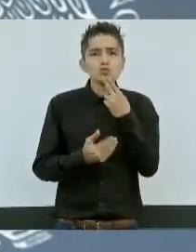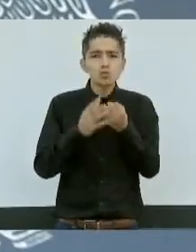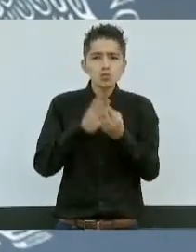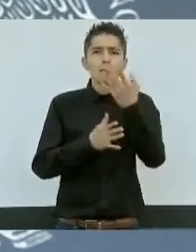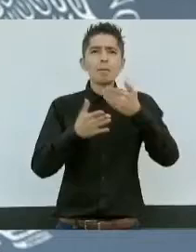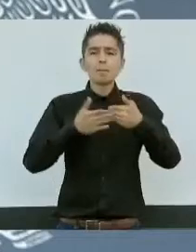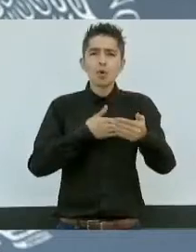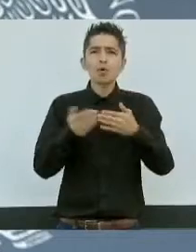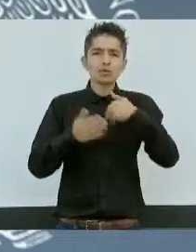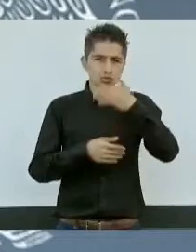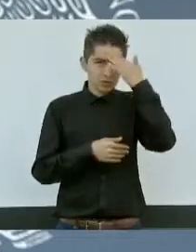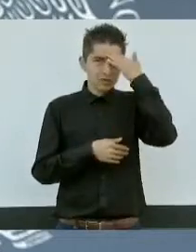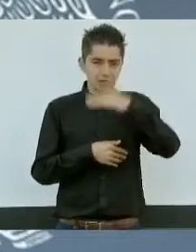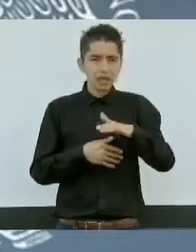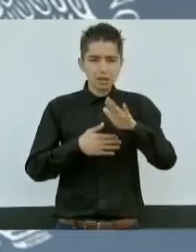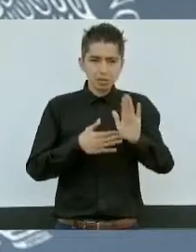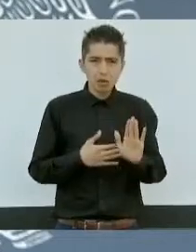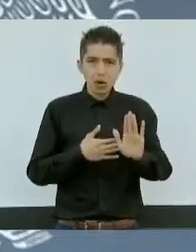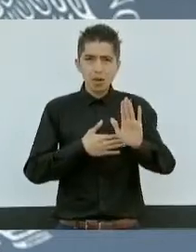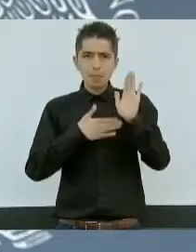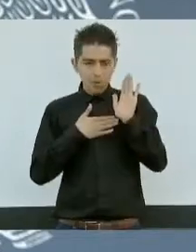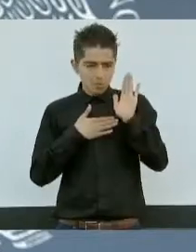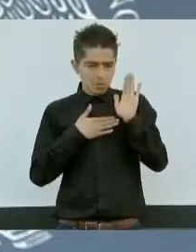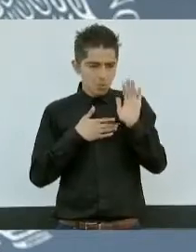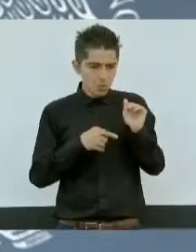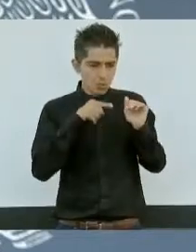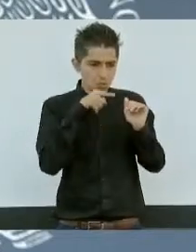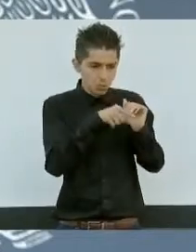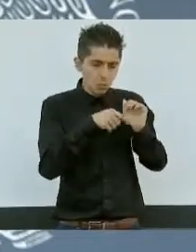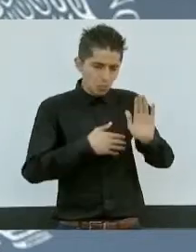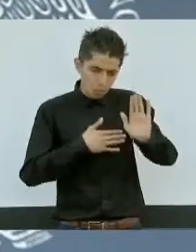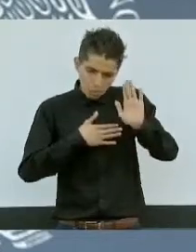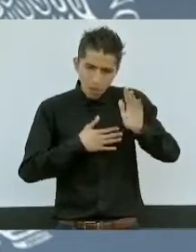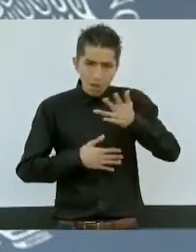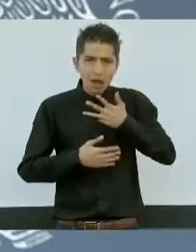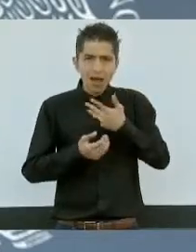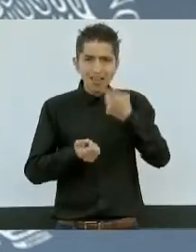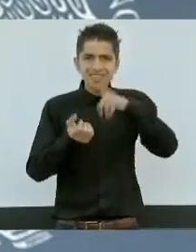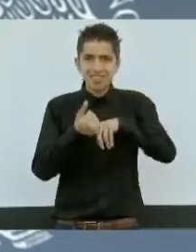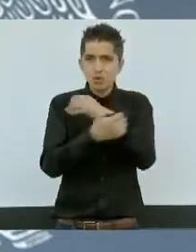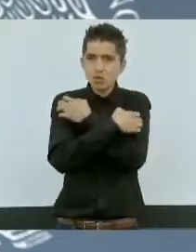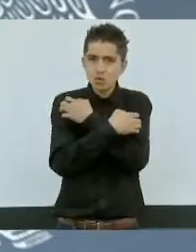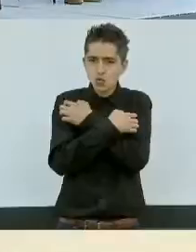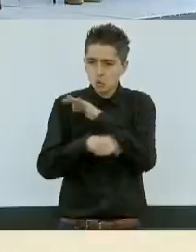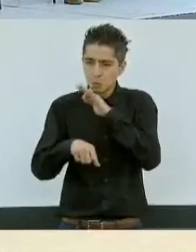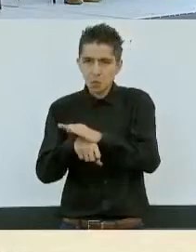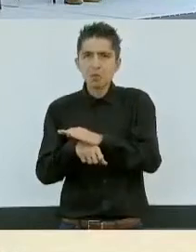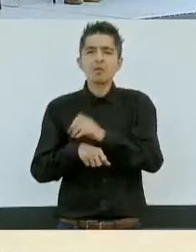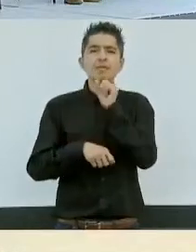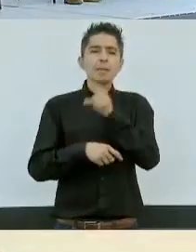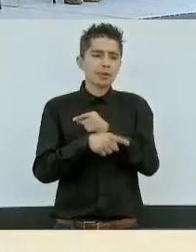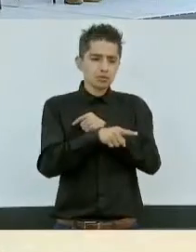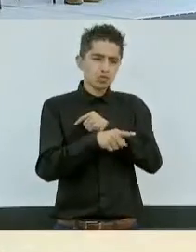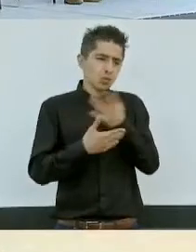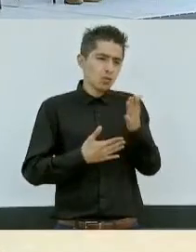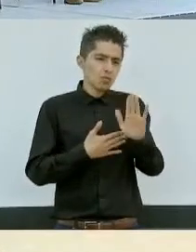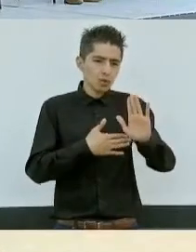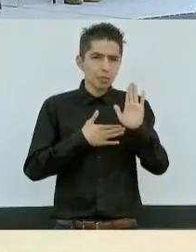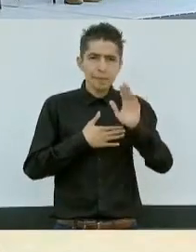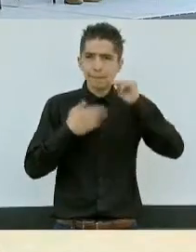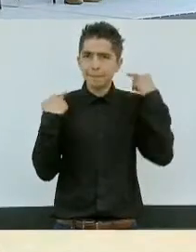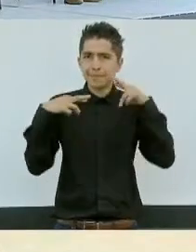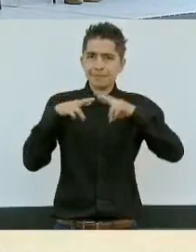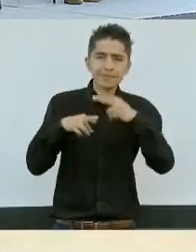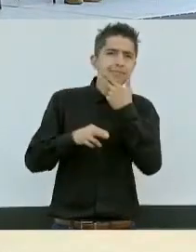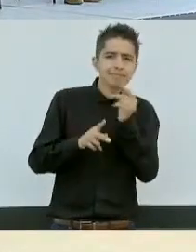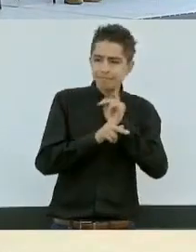modelo, sé del compromiso que usted tiene con la educación, de su compromiso con las maestras y los maestros